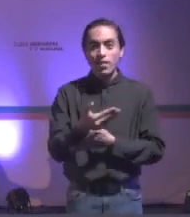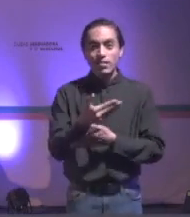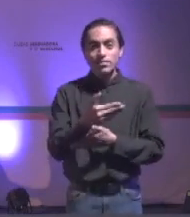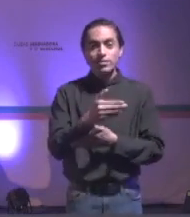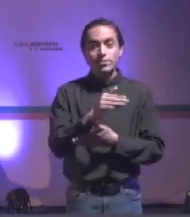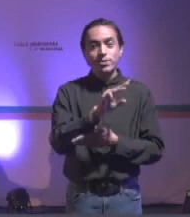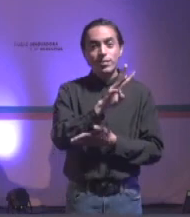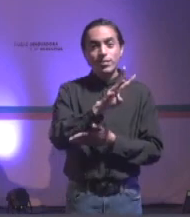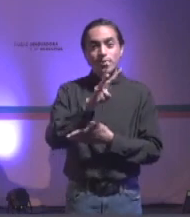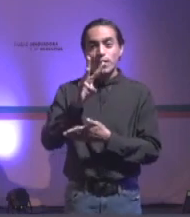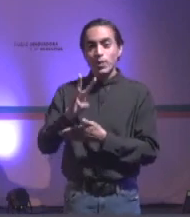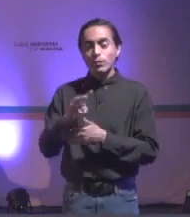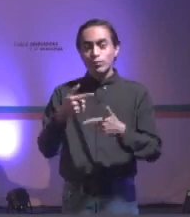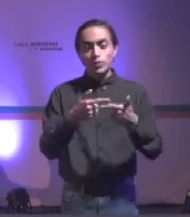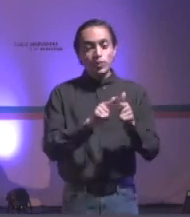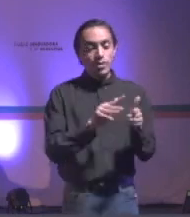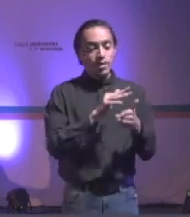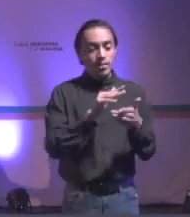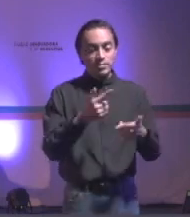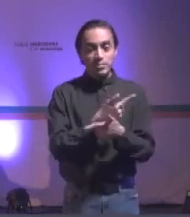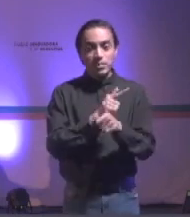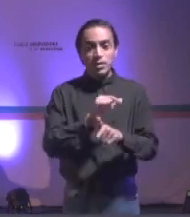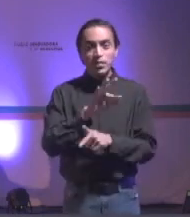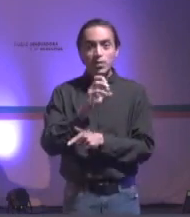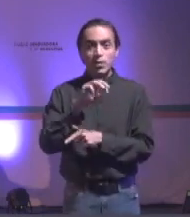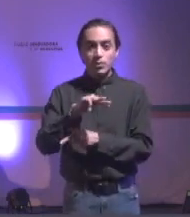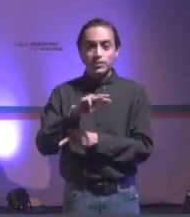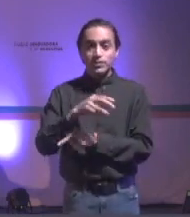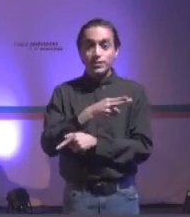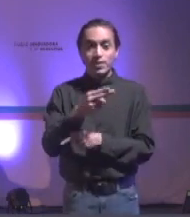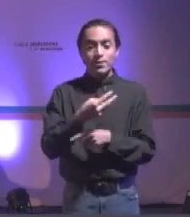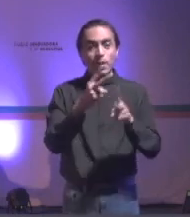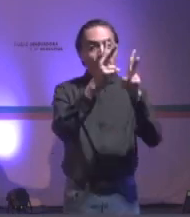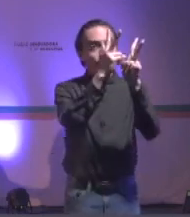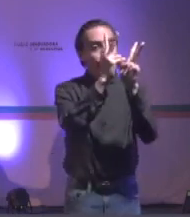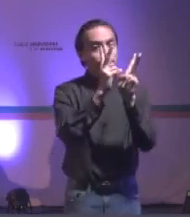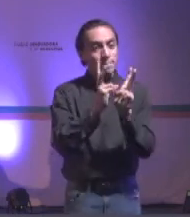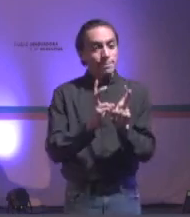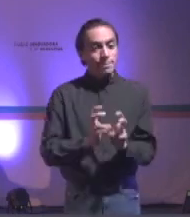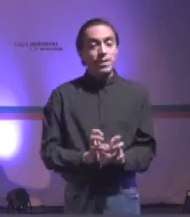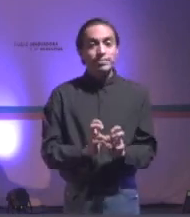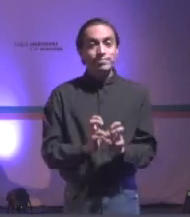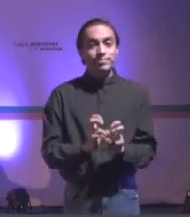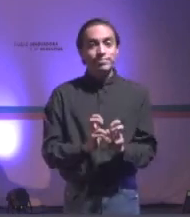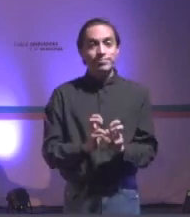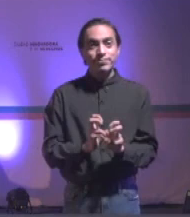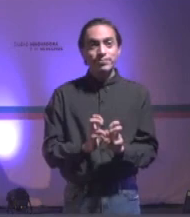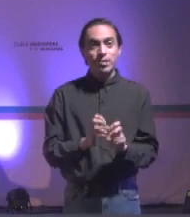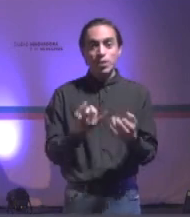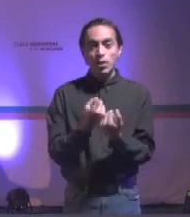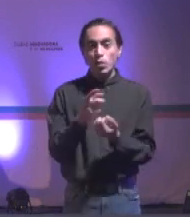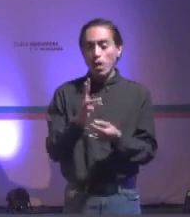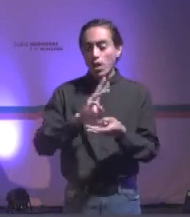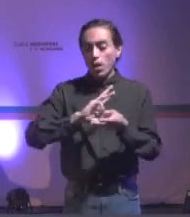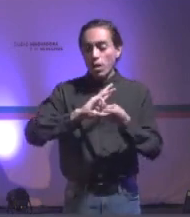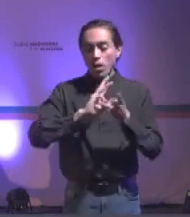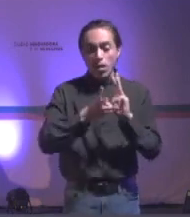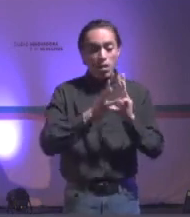.brigadaparalelenlibertad.com, descarguen esos libros y rólenlos. Así como les llegó por WhatsApp,